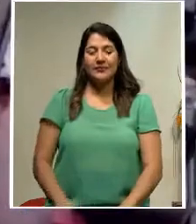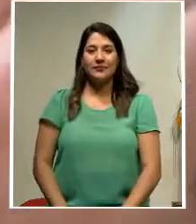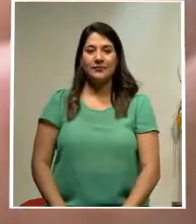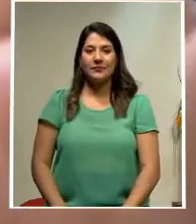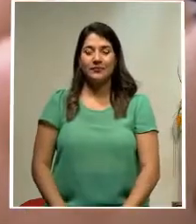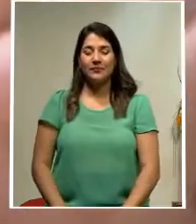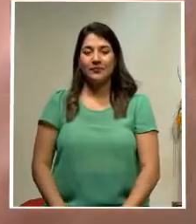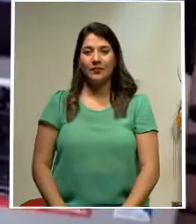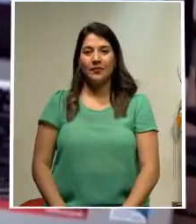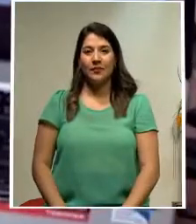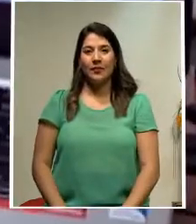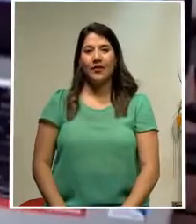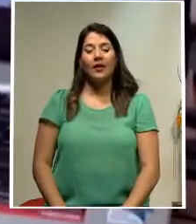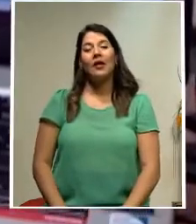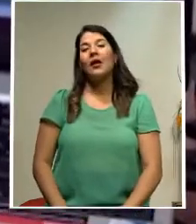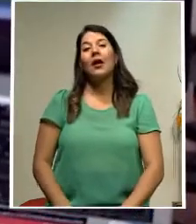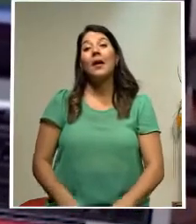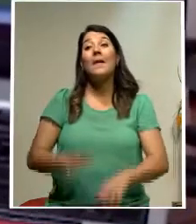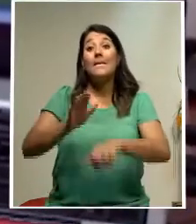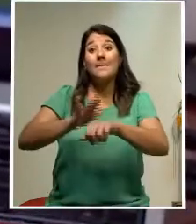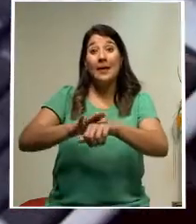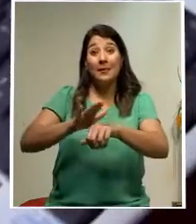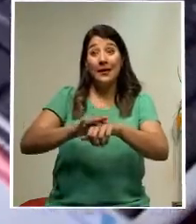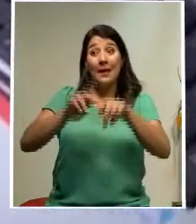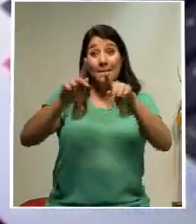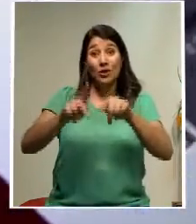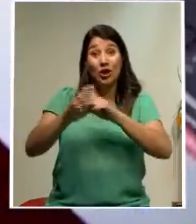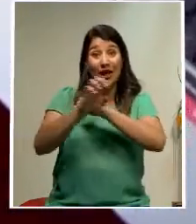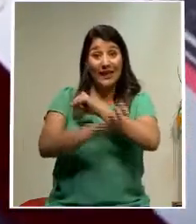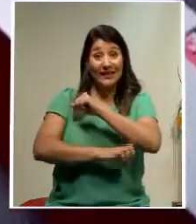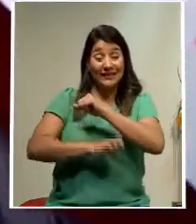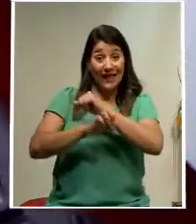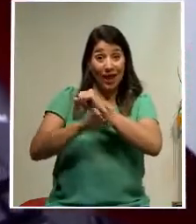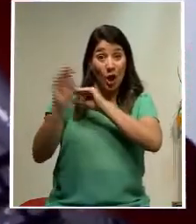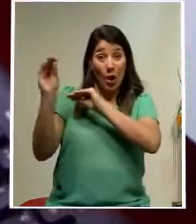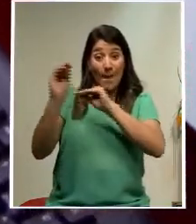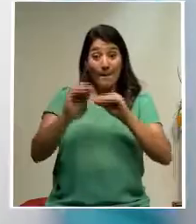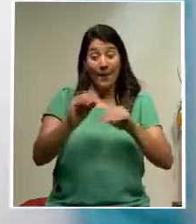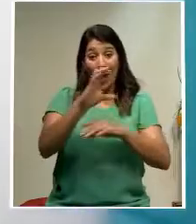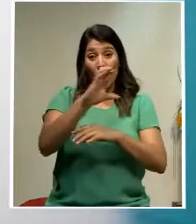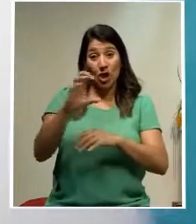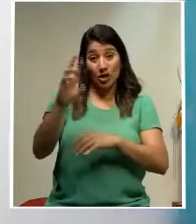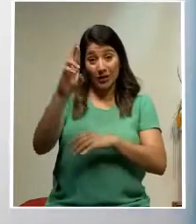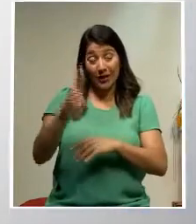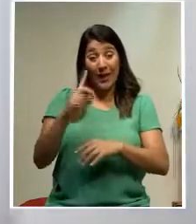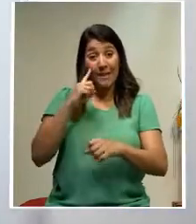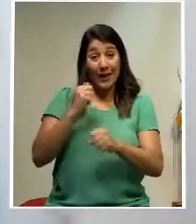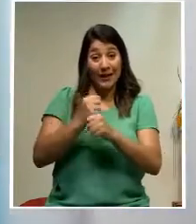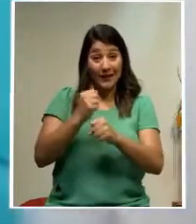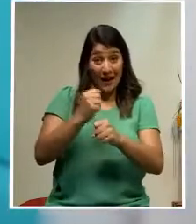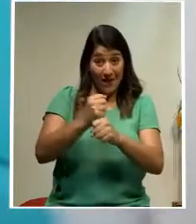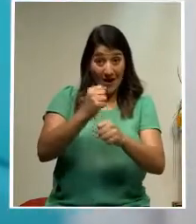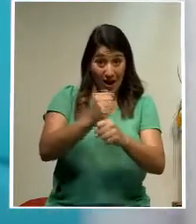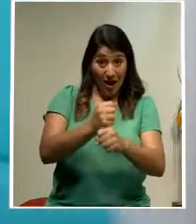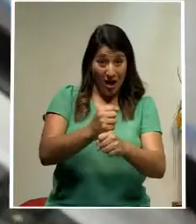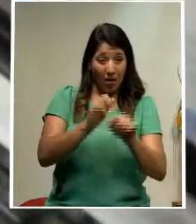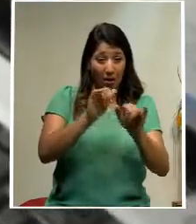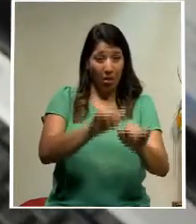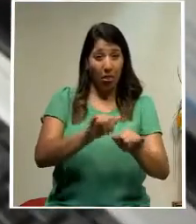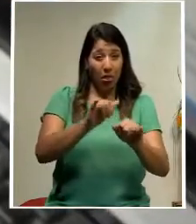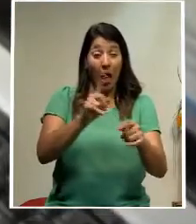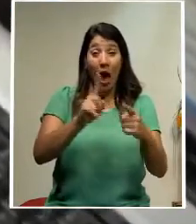La apertura para los llamados nómadas digitales o teletrabajadores que puedan estar en Costa Rica hasta por un año crea una enorme